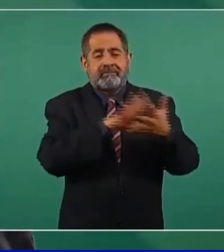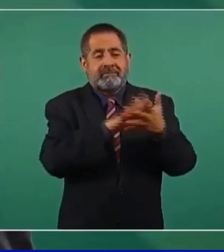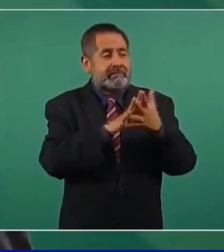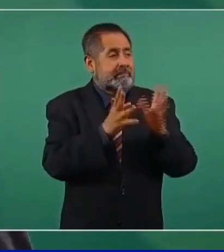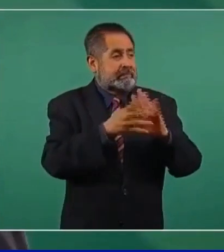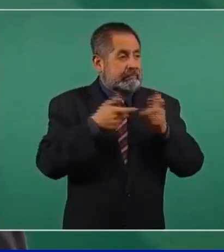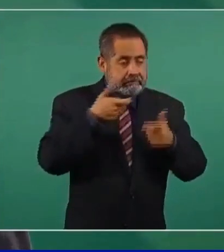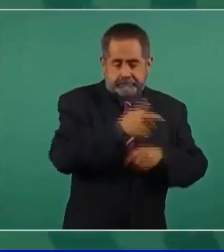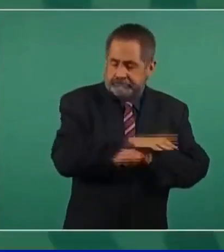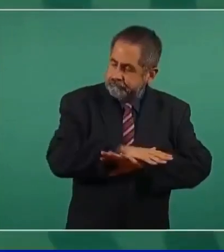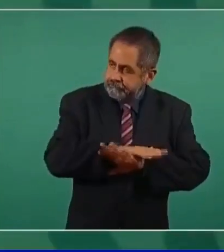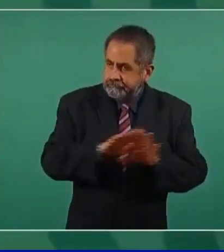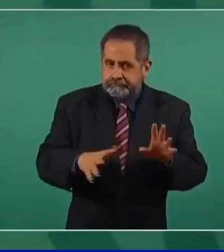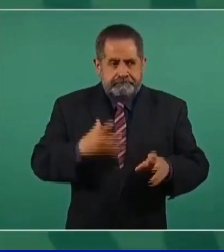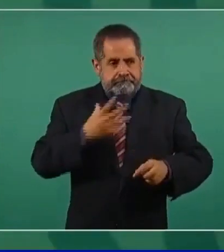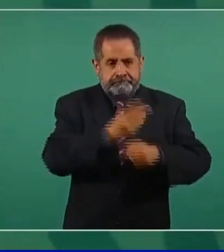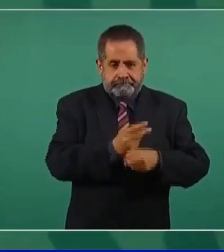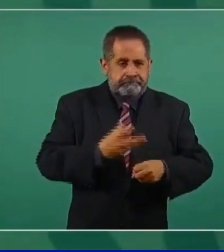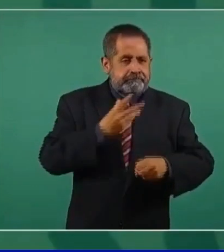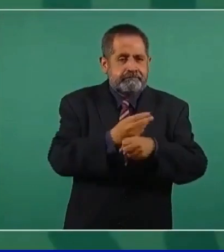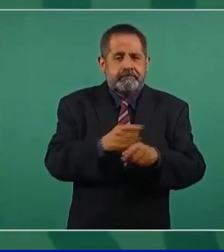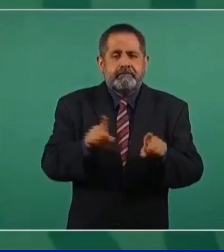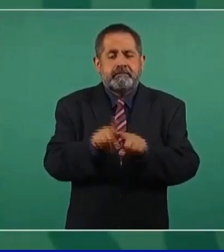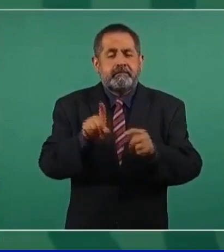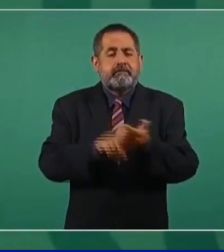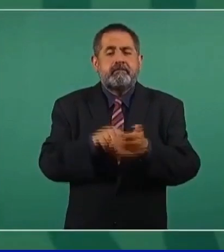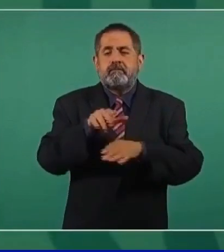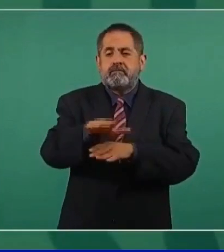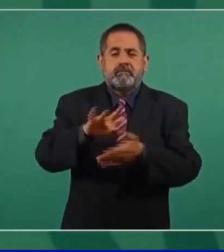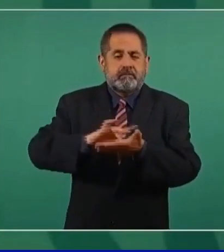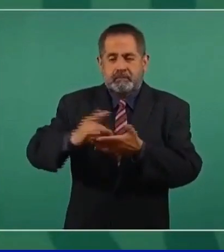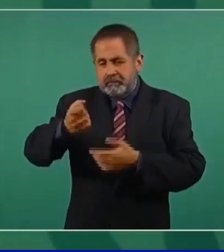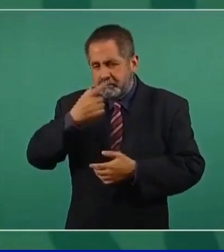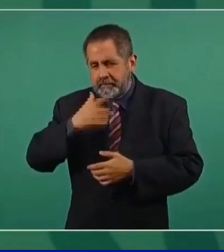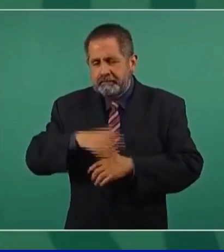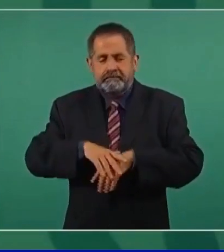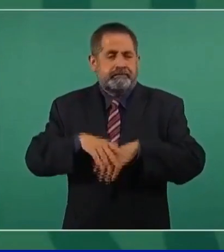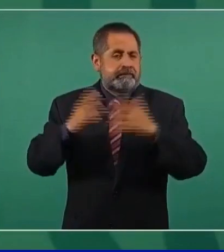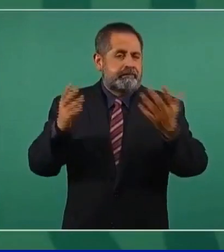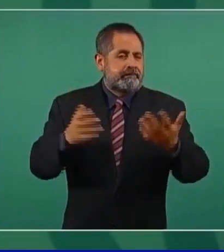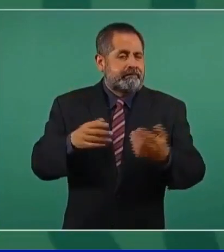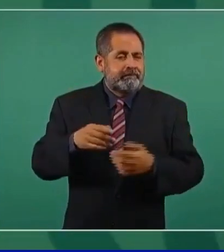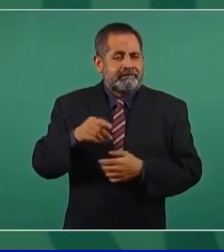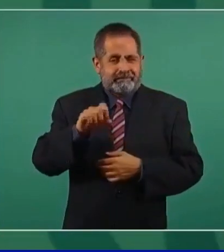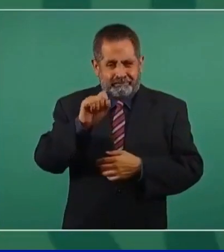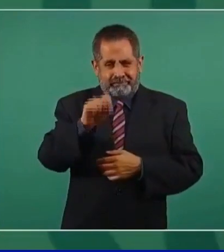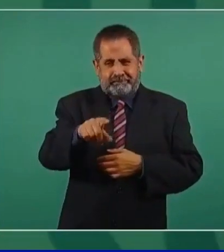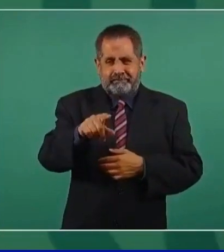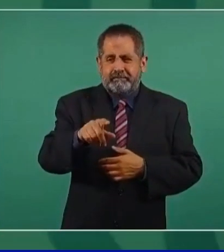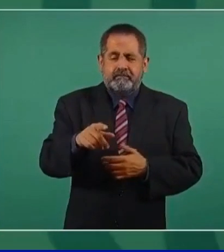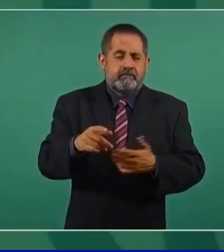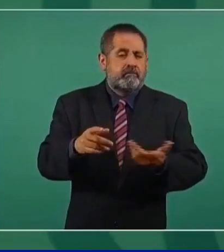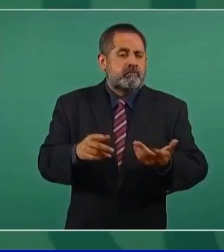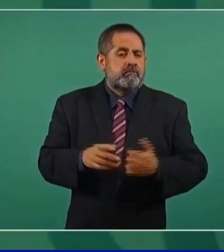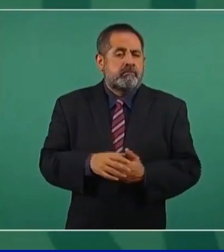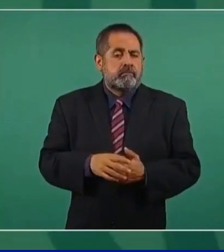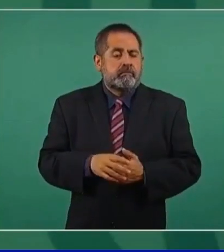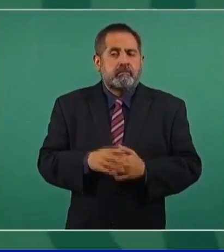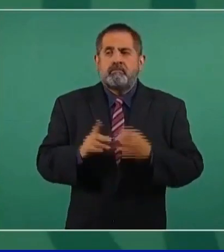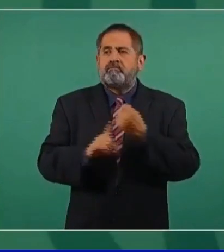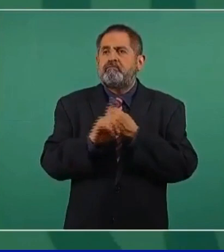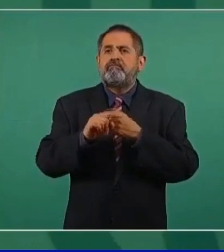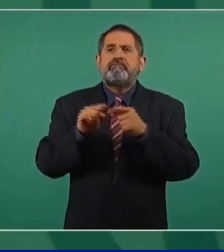¿Cómo estamos resolviendo el problema de las medicinas? ¿Cómo estamos resolviendo el